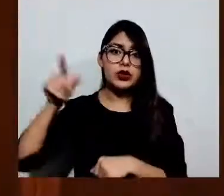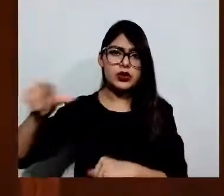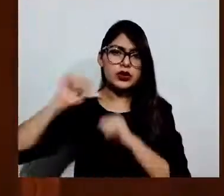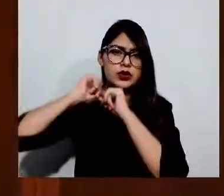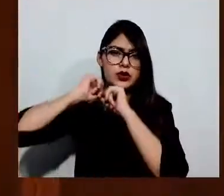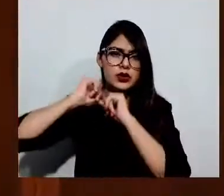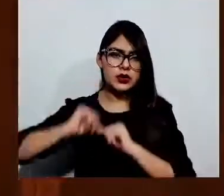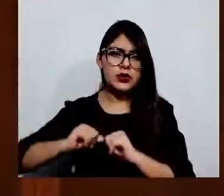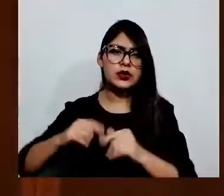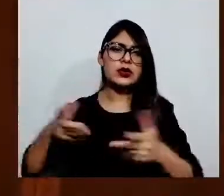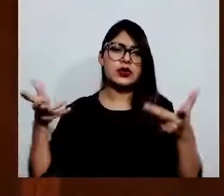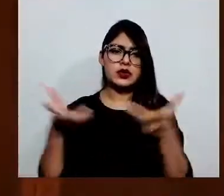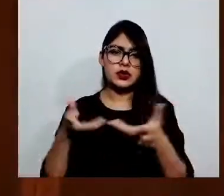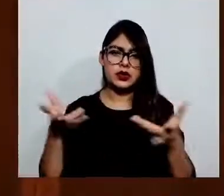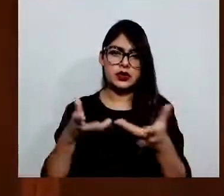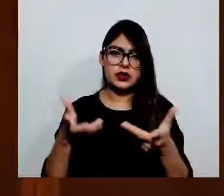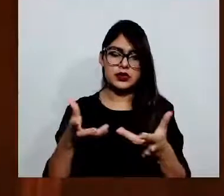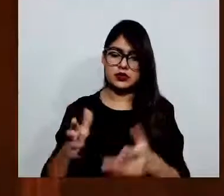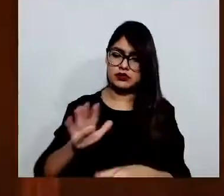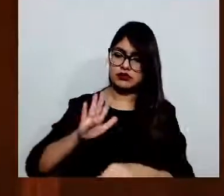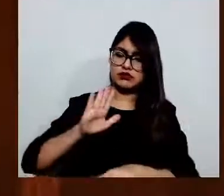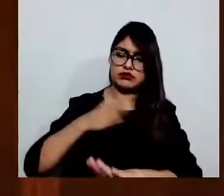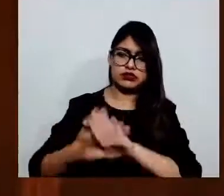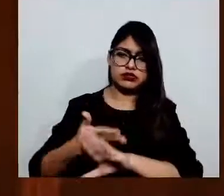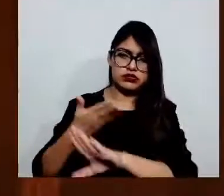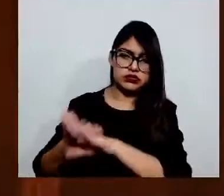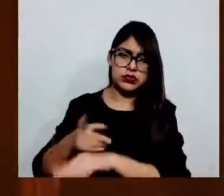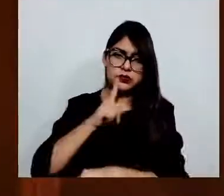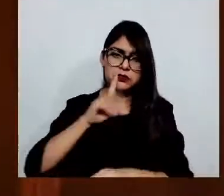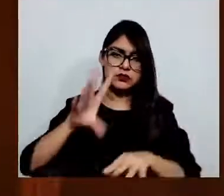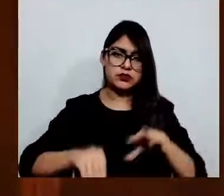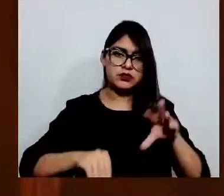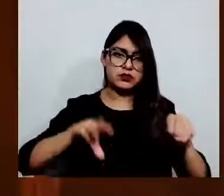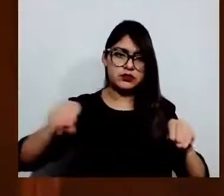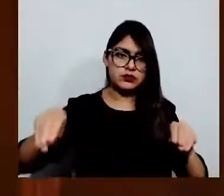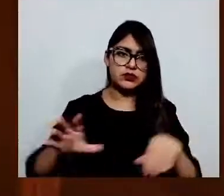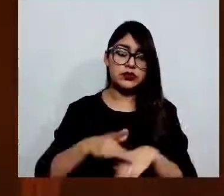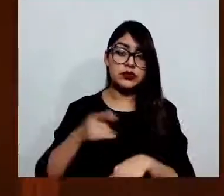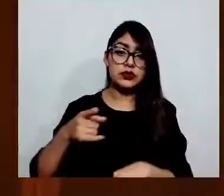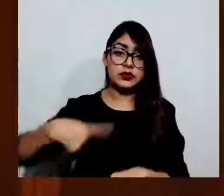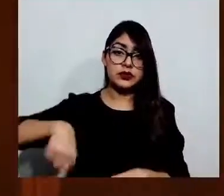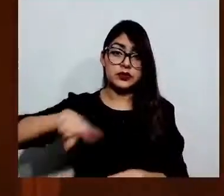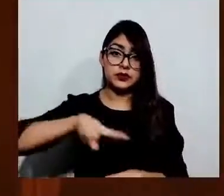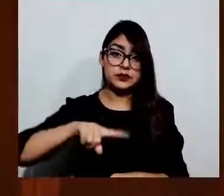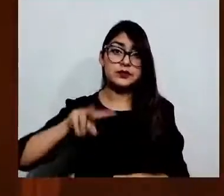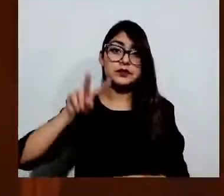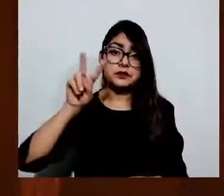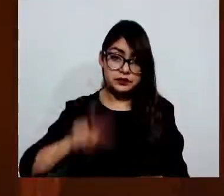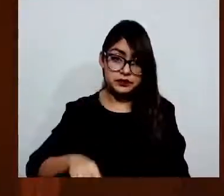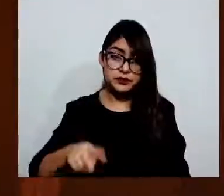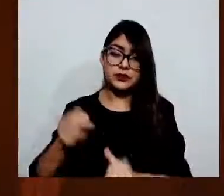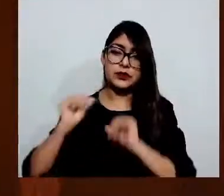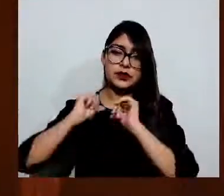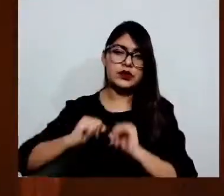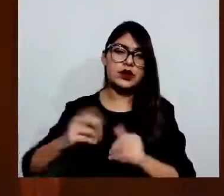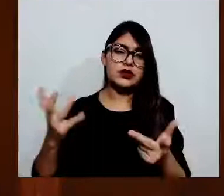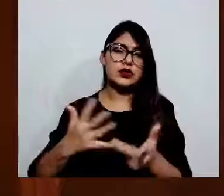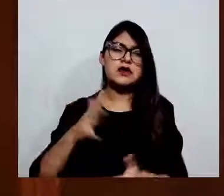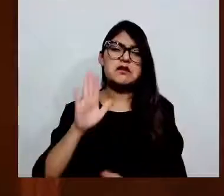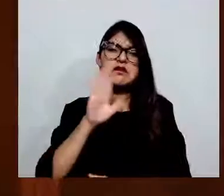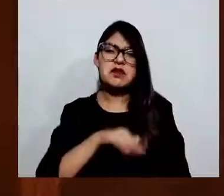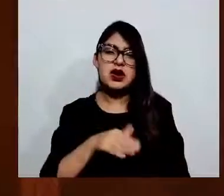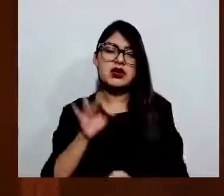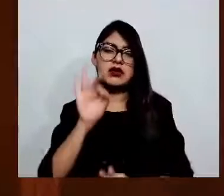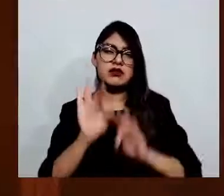limitan a hacer referencia al mal servicio público prestado y que no trasciende a la esfera particular de los